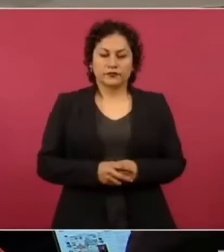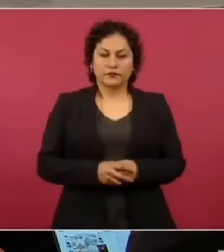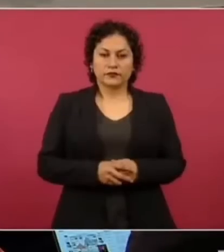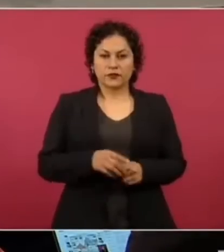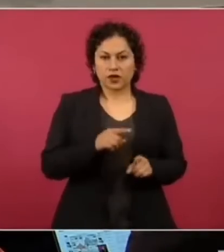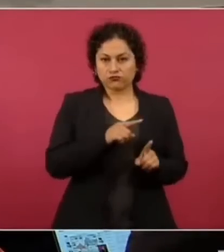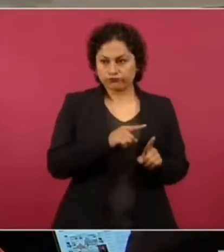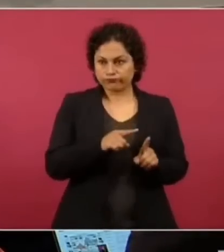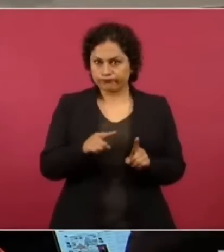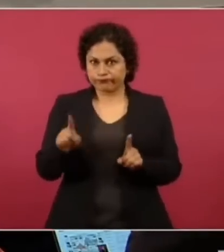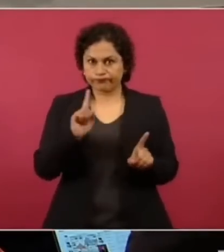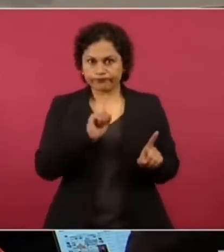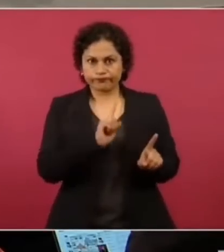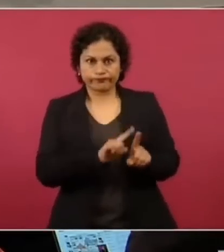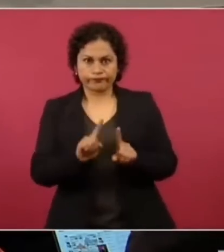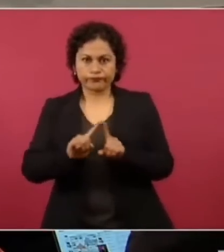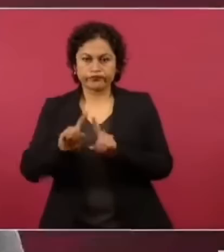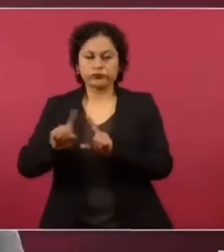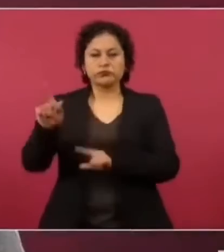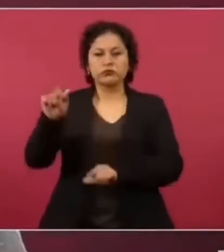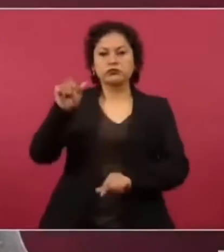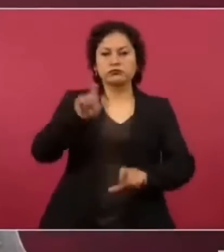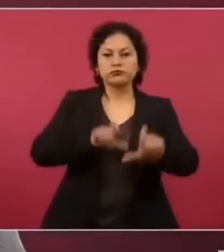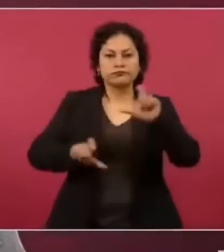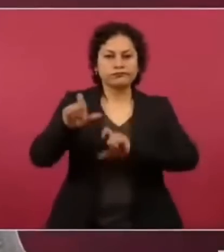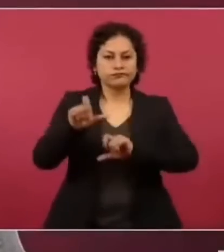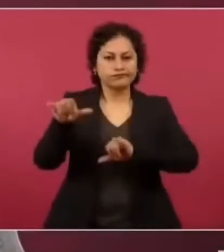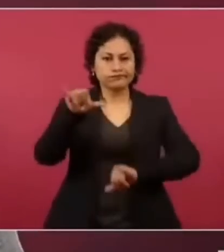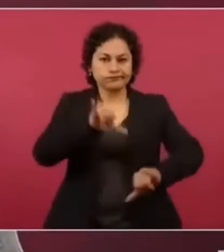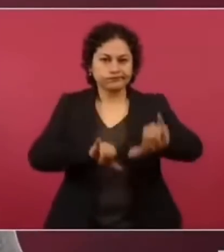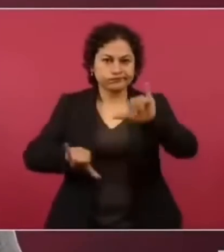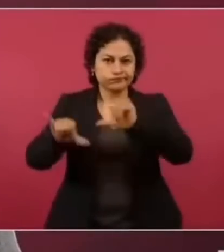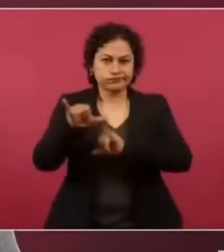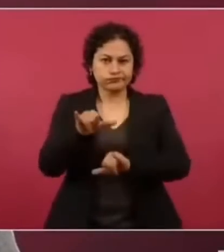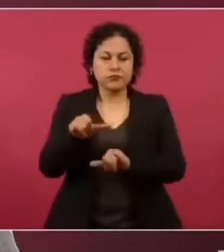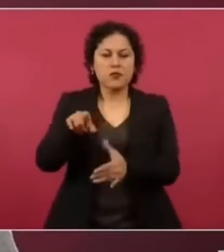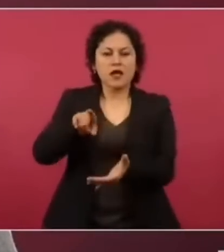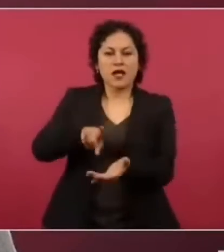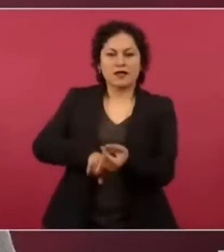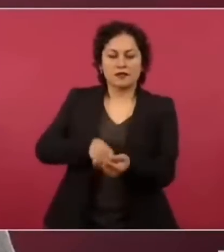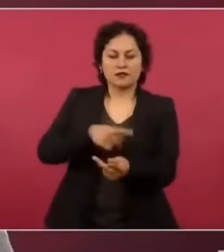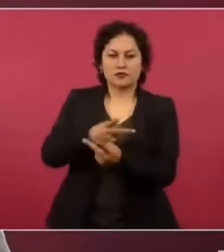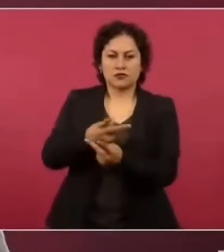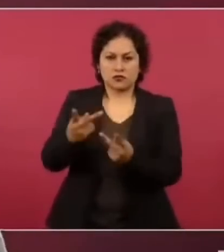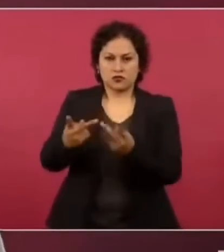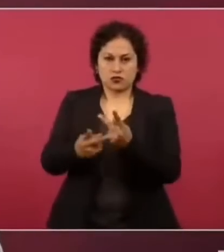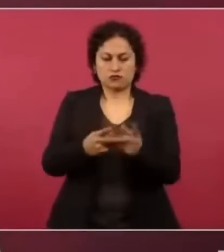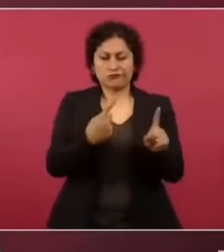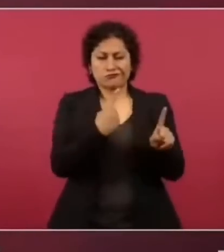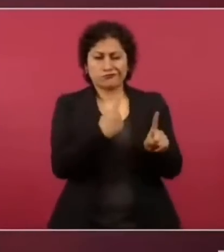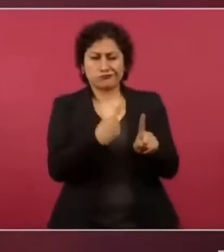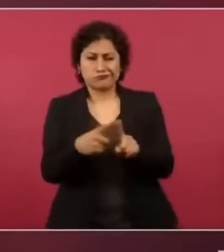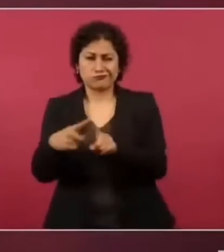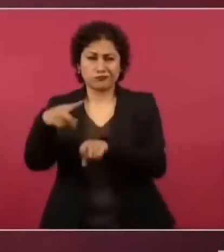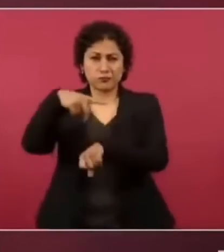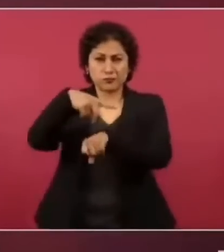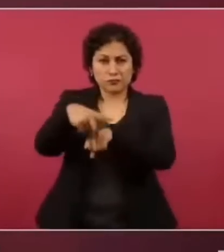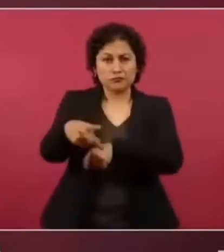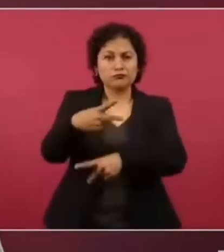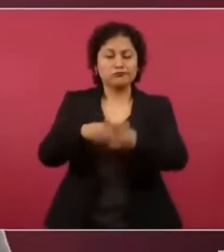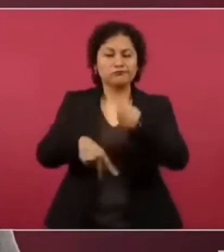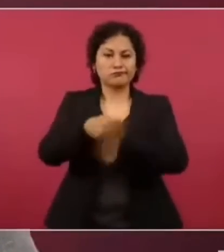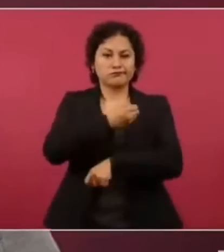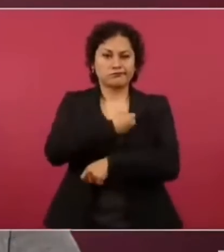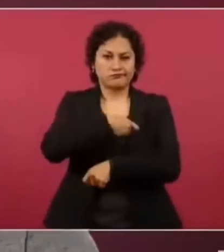que es una anfetamina utilizada para suprimir el apetito y que aumenta el riesgo de sangrado cerebral, alteraciones cardíacas